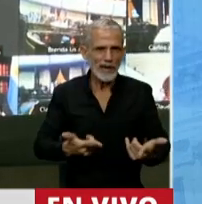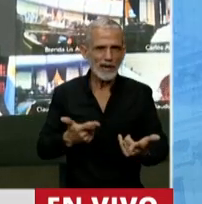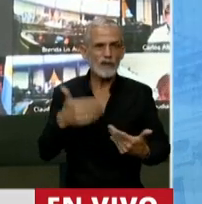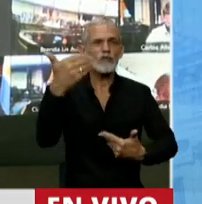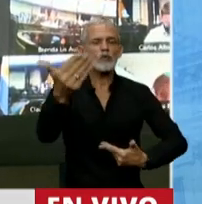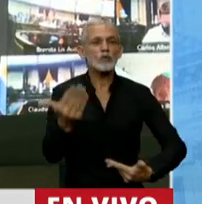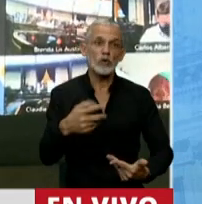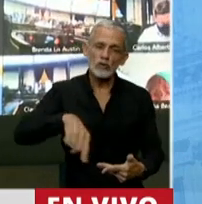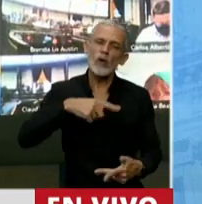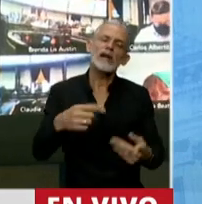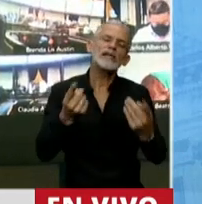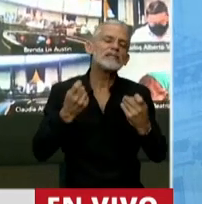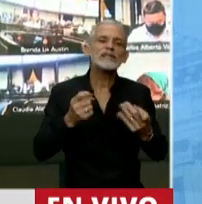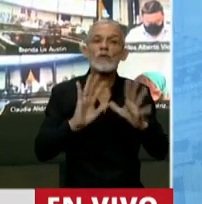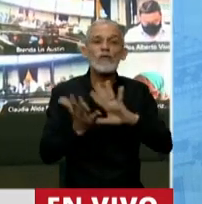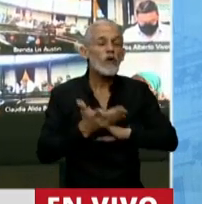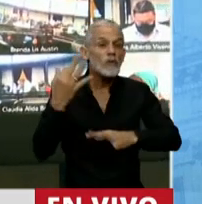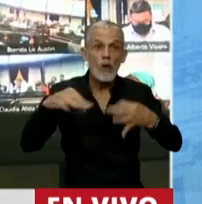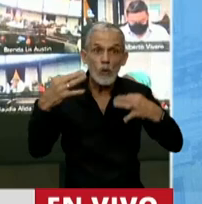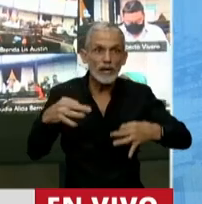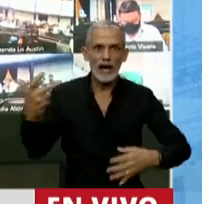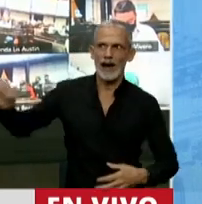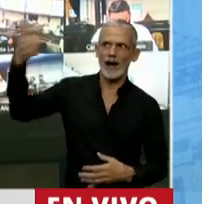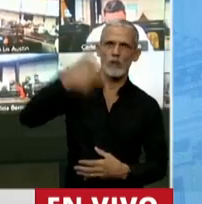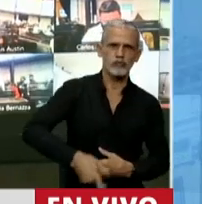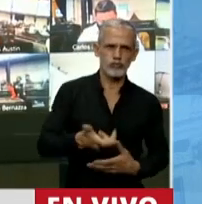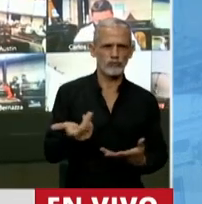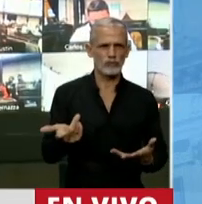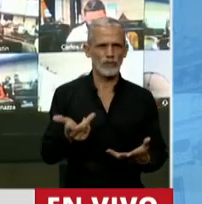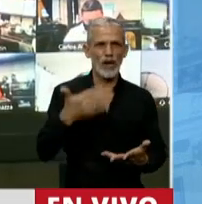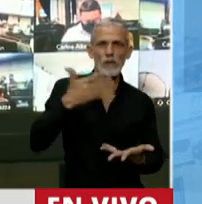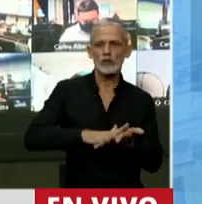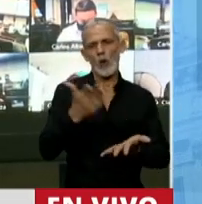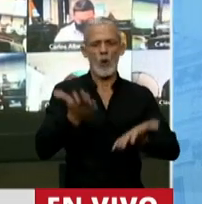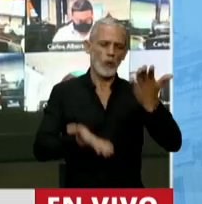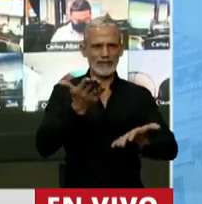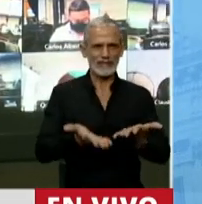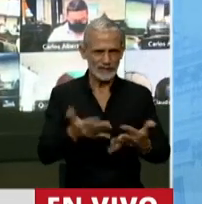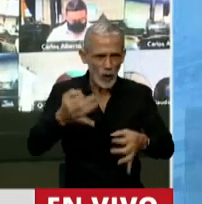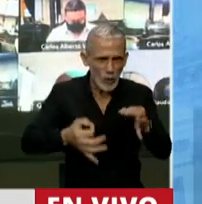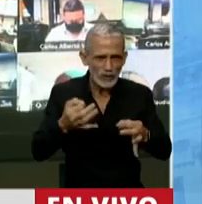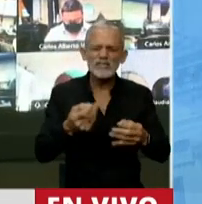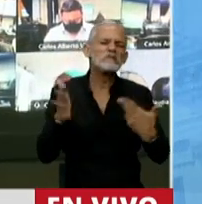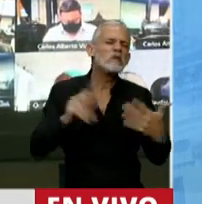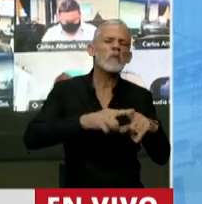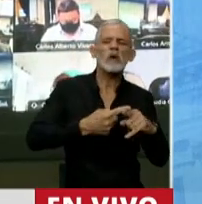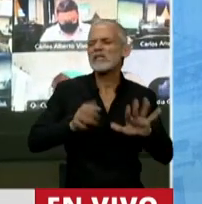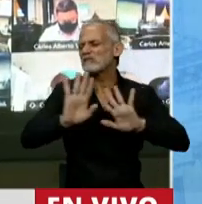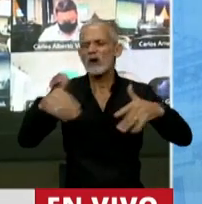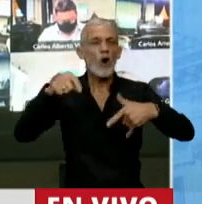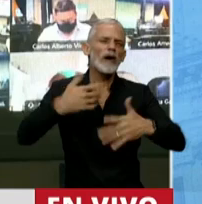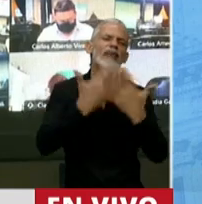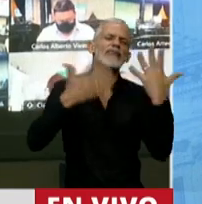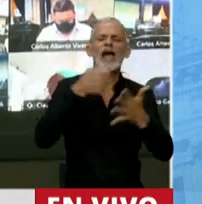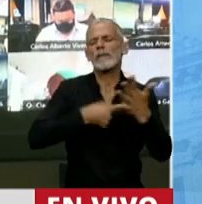que son el único camino que tenemos. Hablamos de justicia, tengan la bandera que quieran, hoy es el día de la